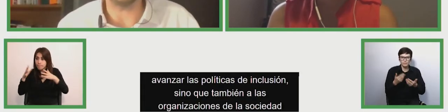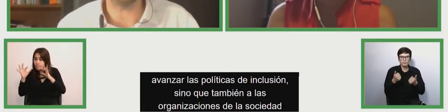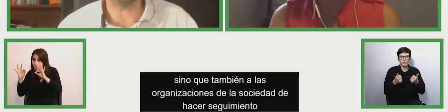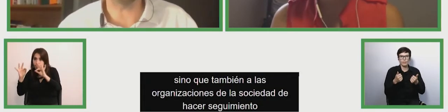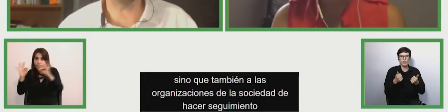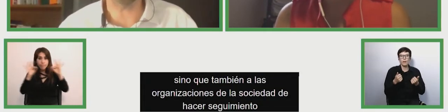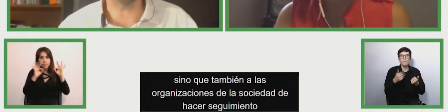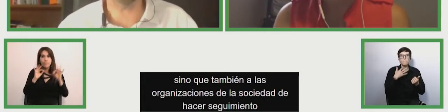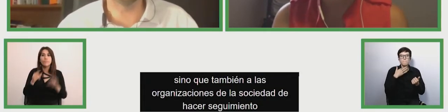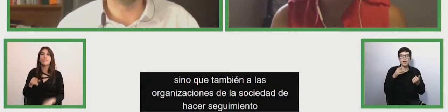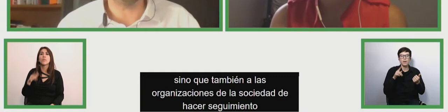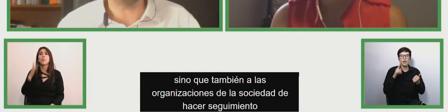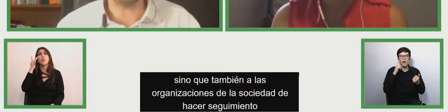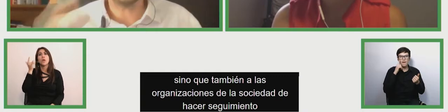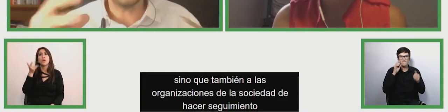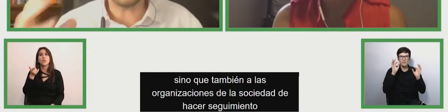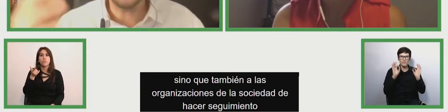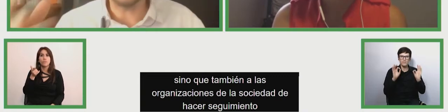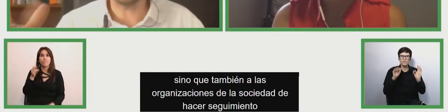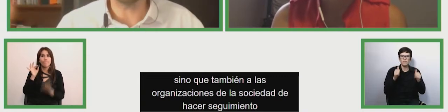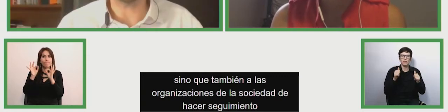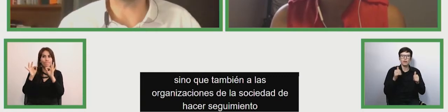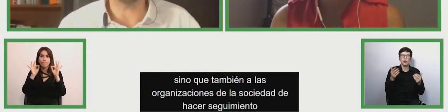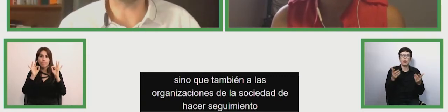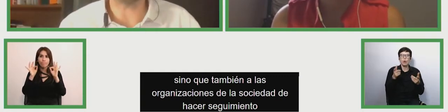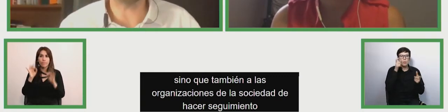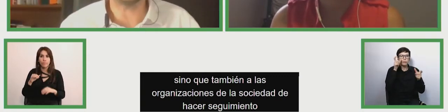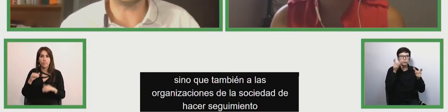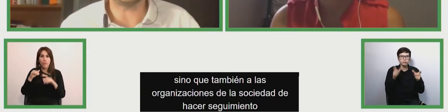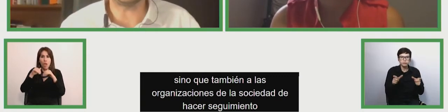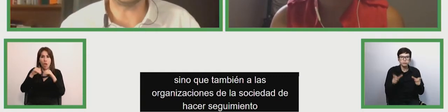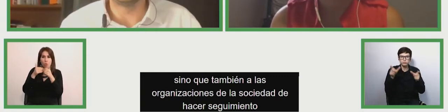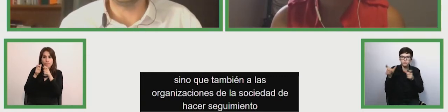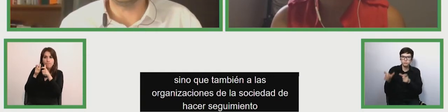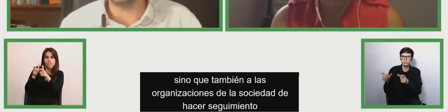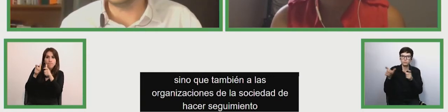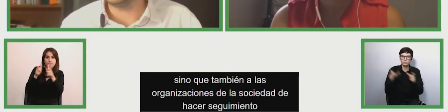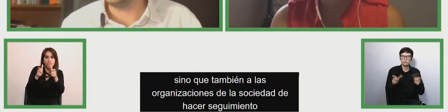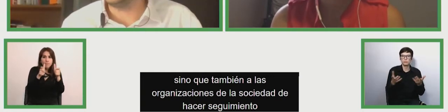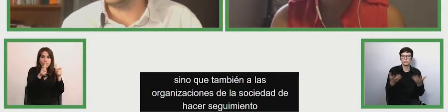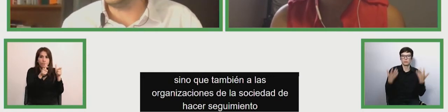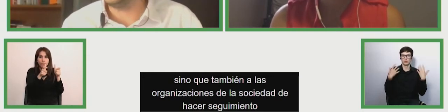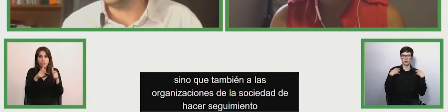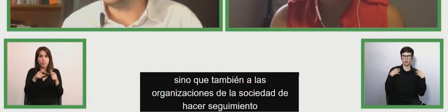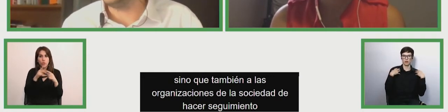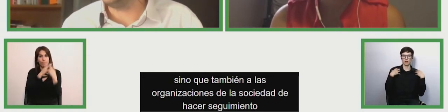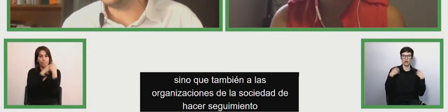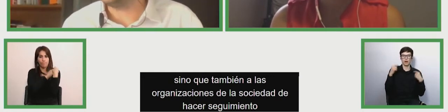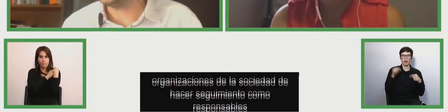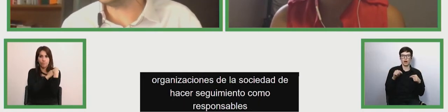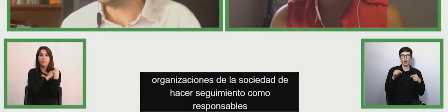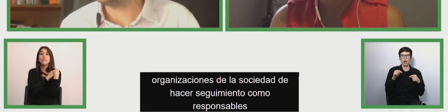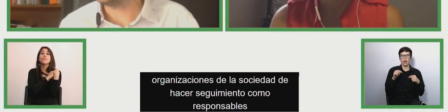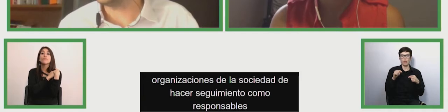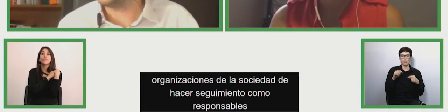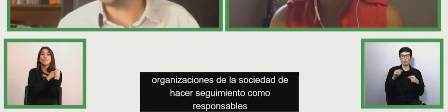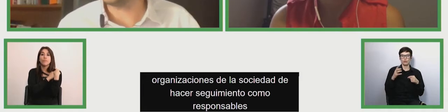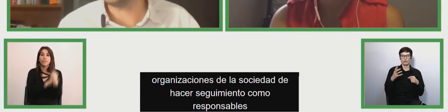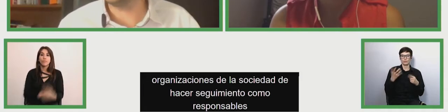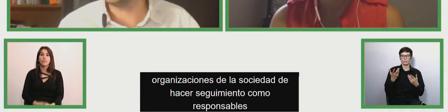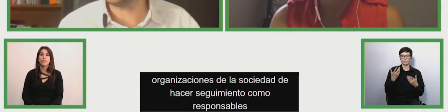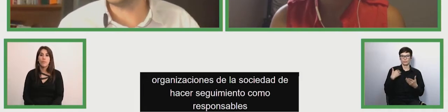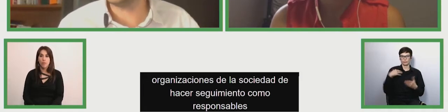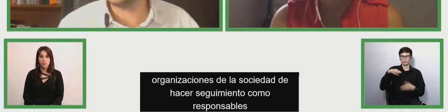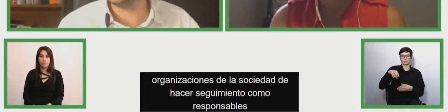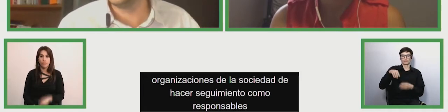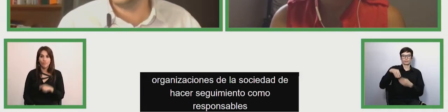en fin, como watchdogs, ¿no? Y como responsables de la tutela de las personas